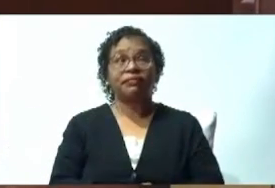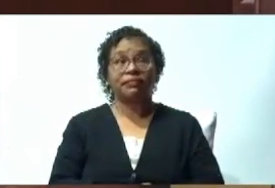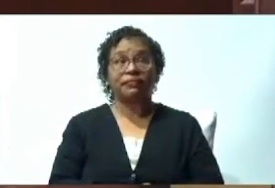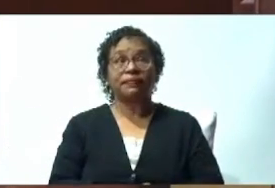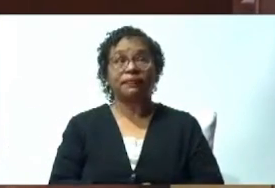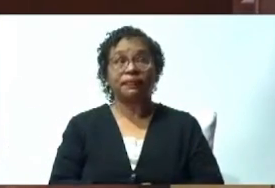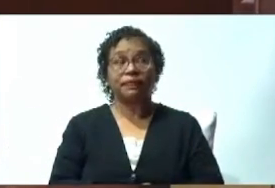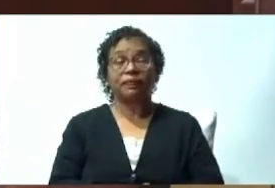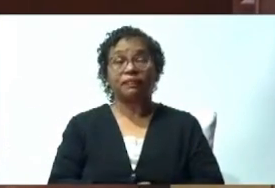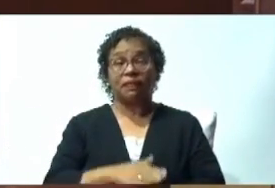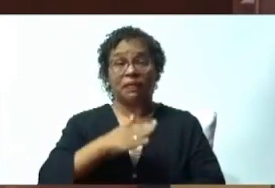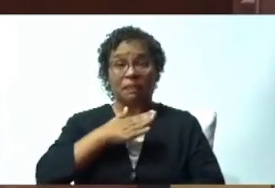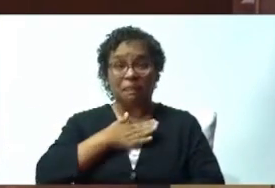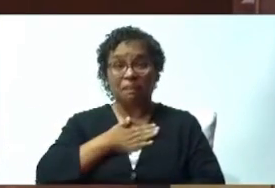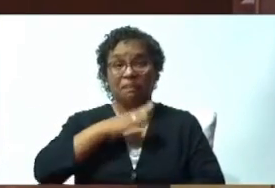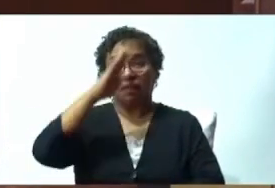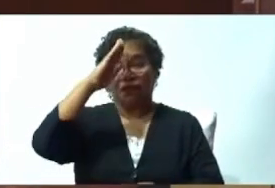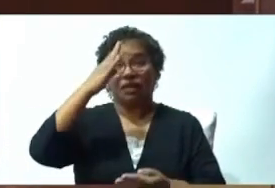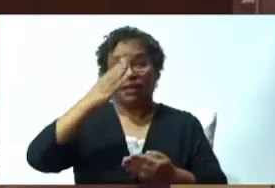de nuestro hijo.